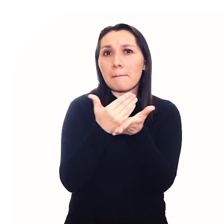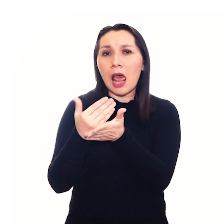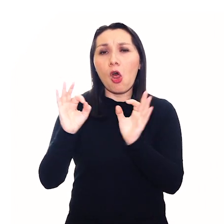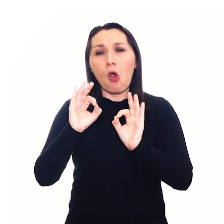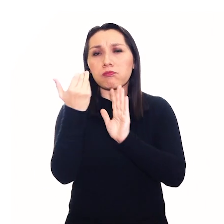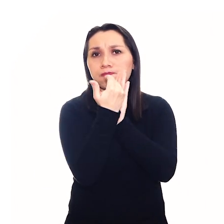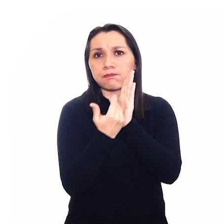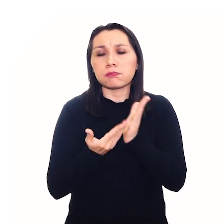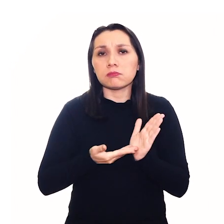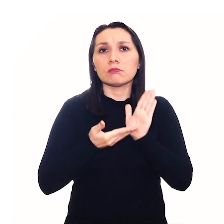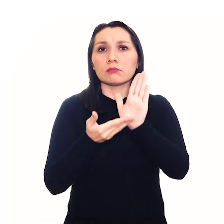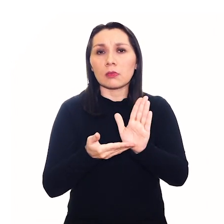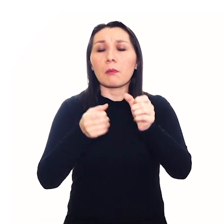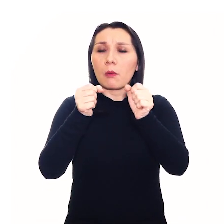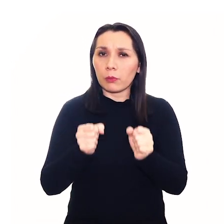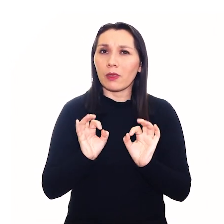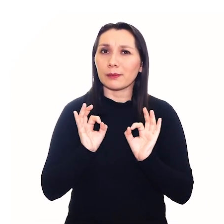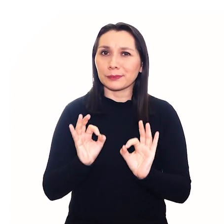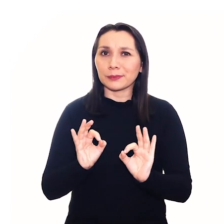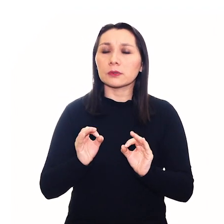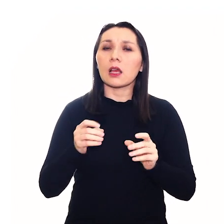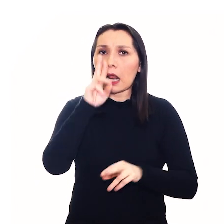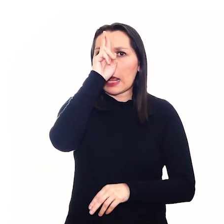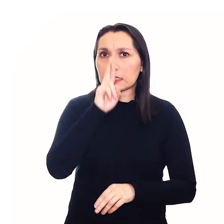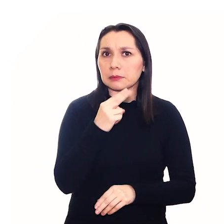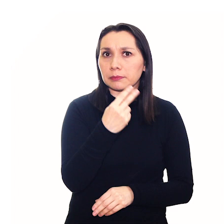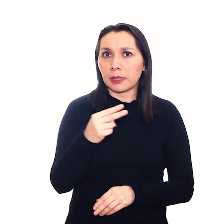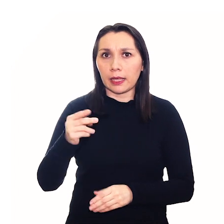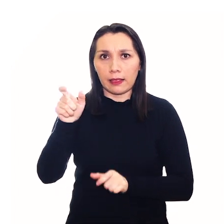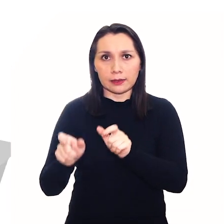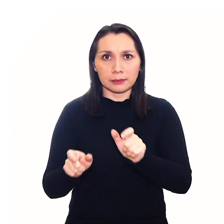planes o medidas que se están tomando para que efectivamente se les respete.